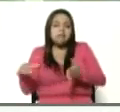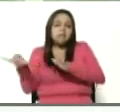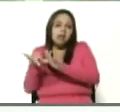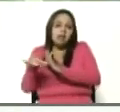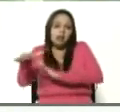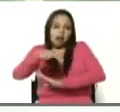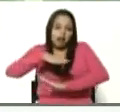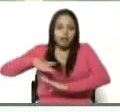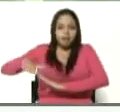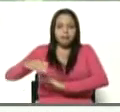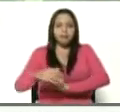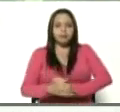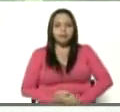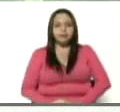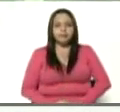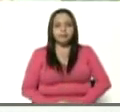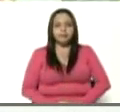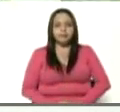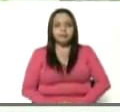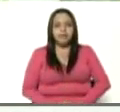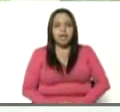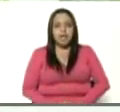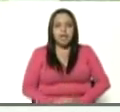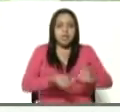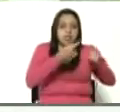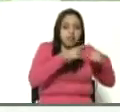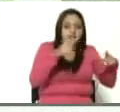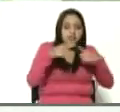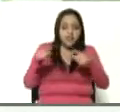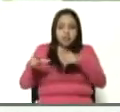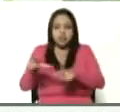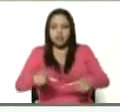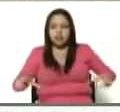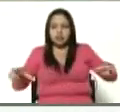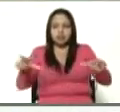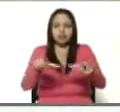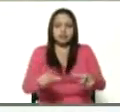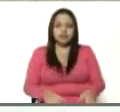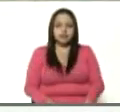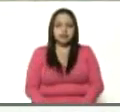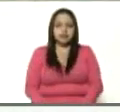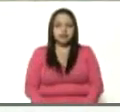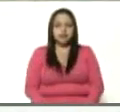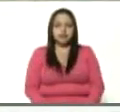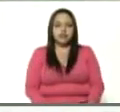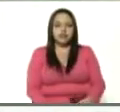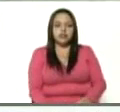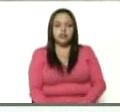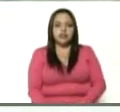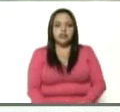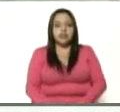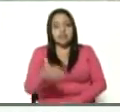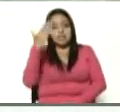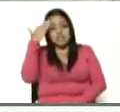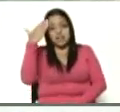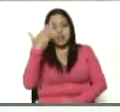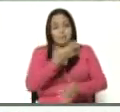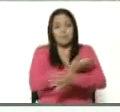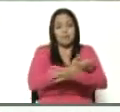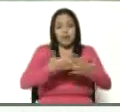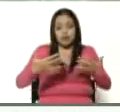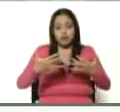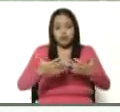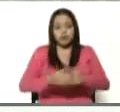Tienen, tocan distintos espacios. Ustedes saben que la mayoría de la población venezolana vive en las